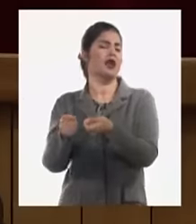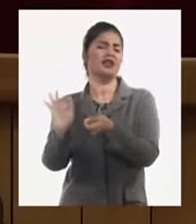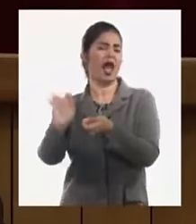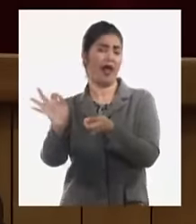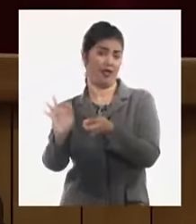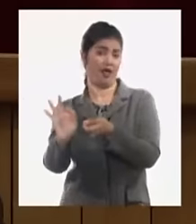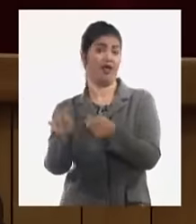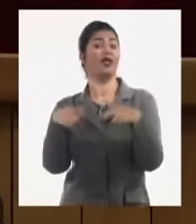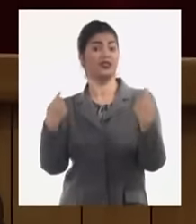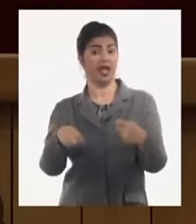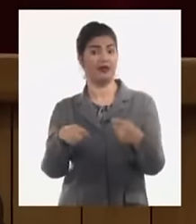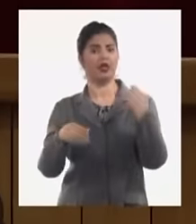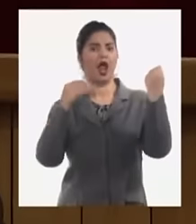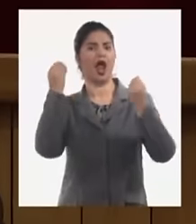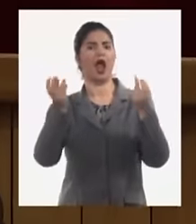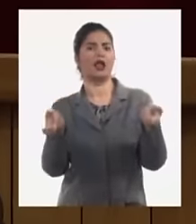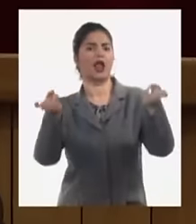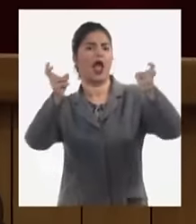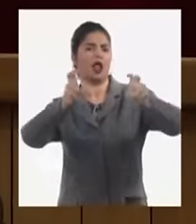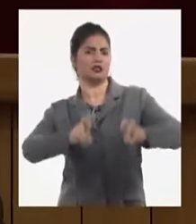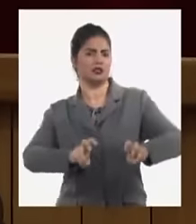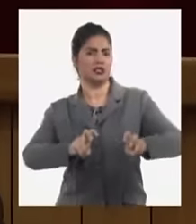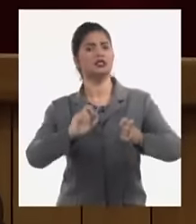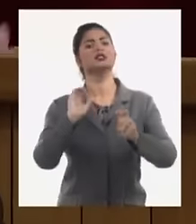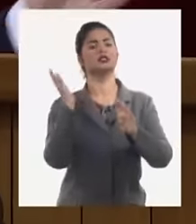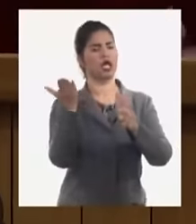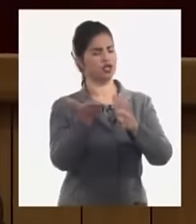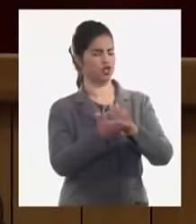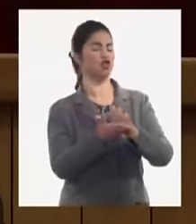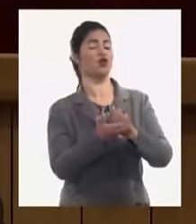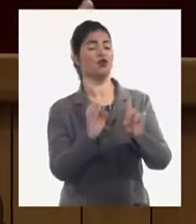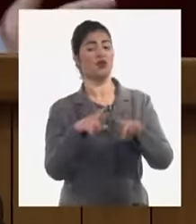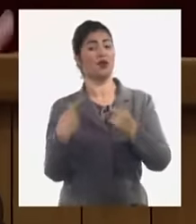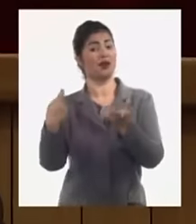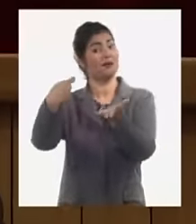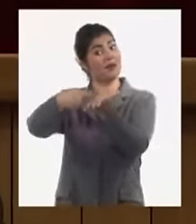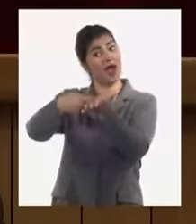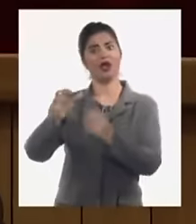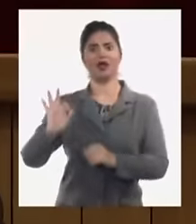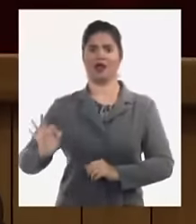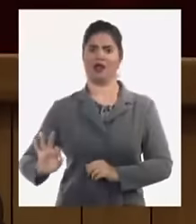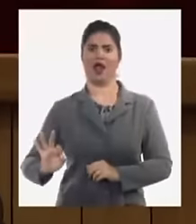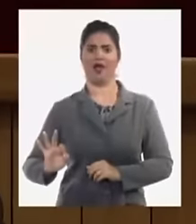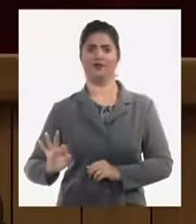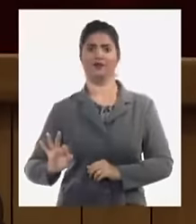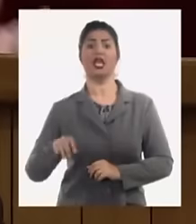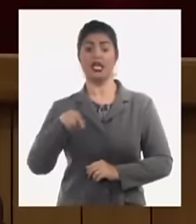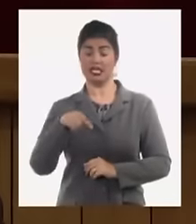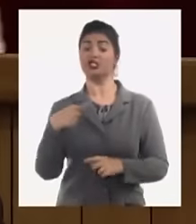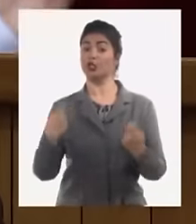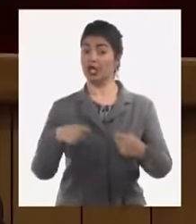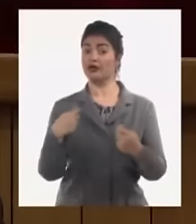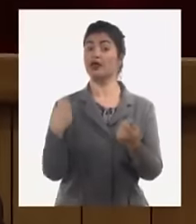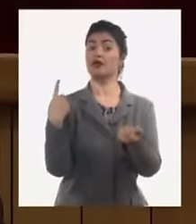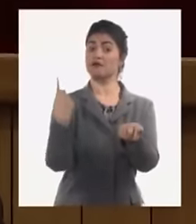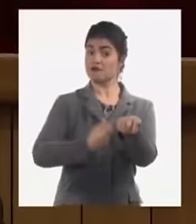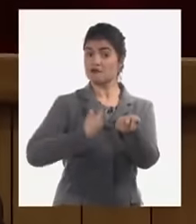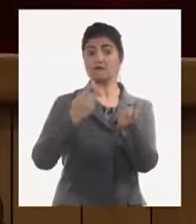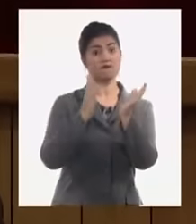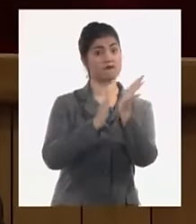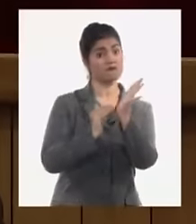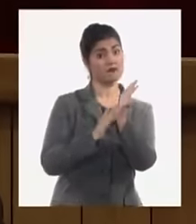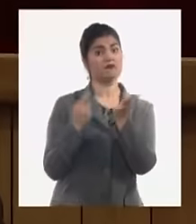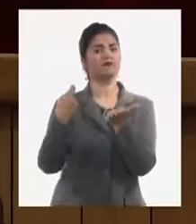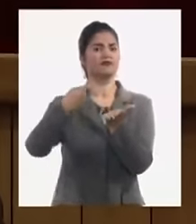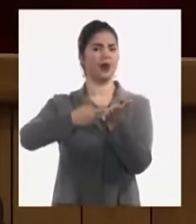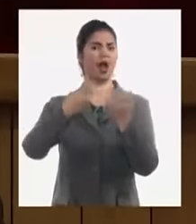que tenía la responsabilidad de informar ¿y por qué? una empresa privada una MIPIM o otra forma